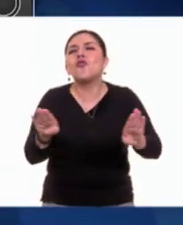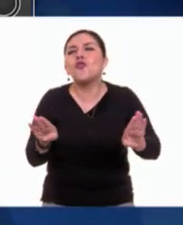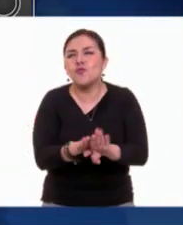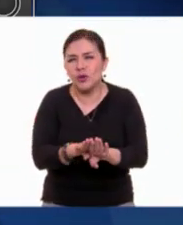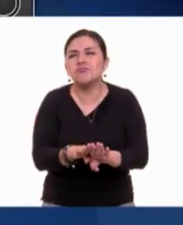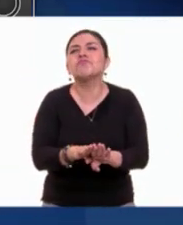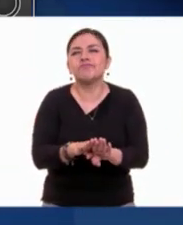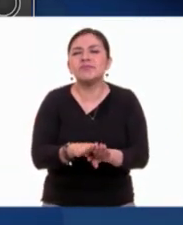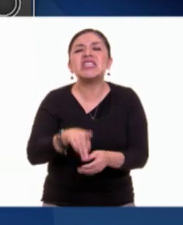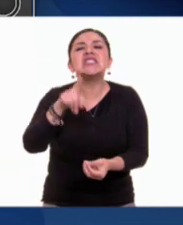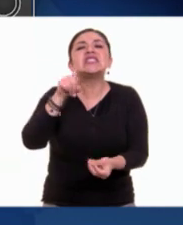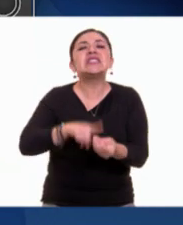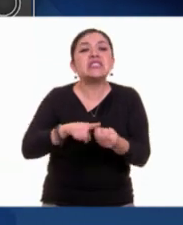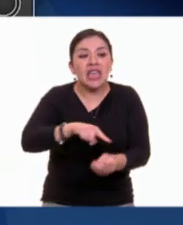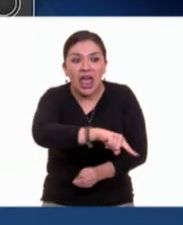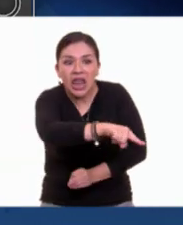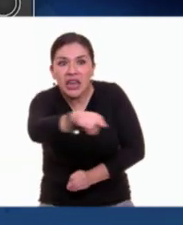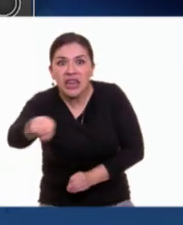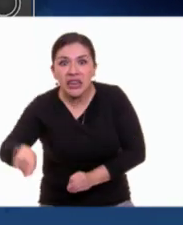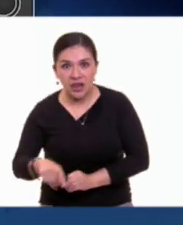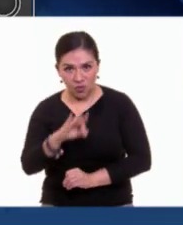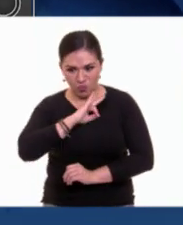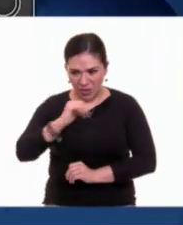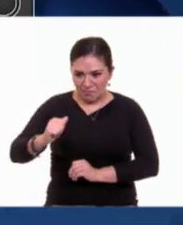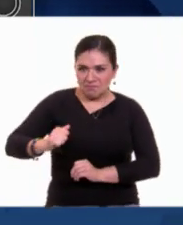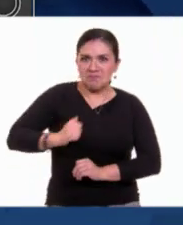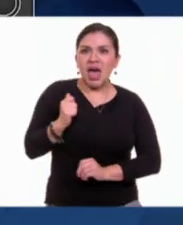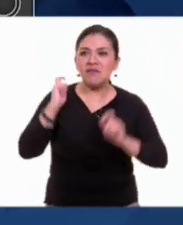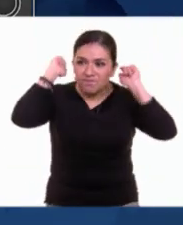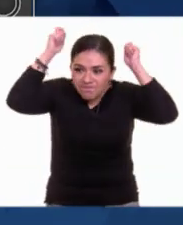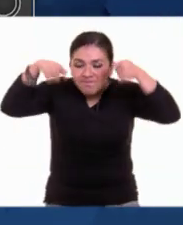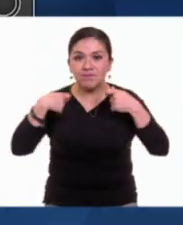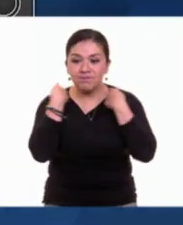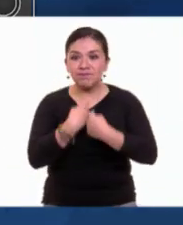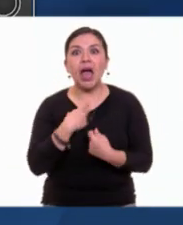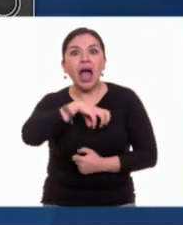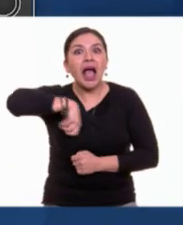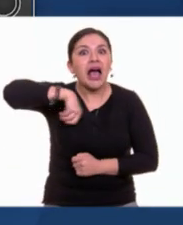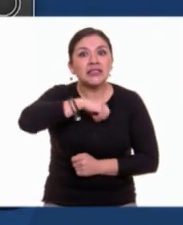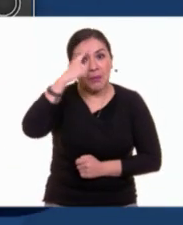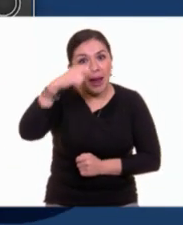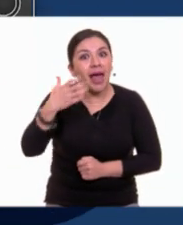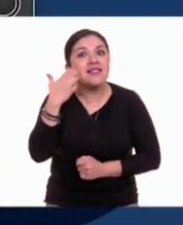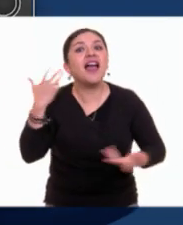¿Quién se animará a ponerle el cascabel al gato?